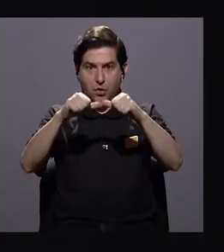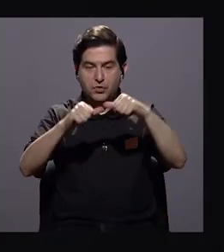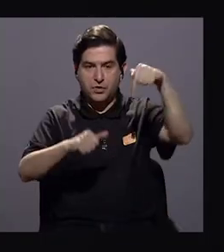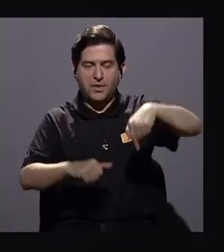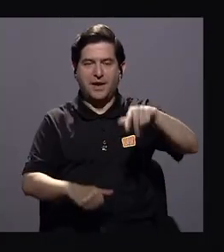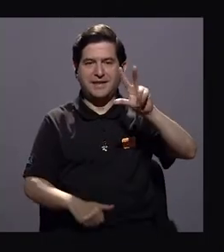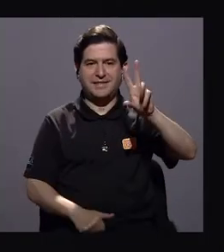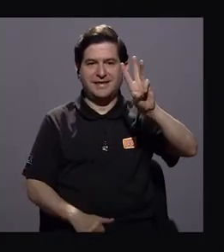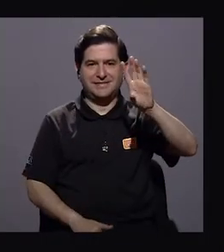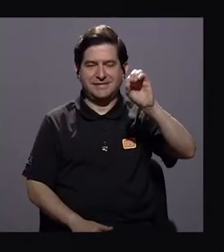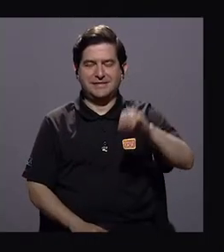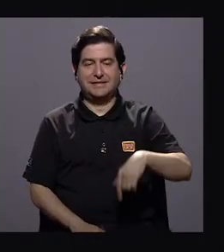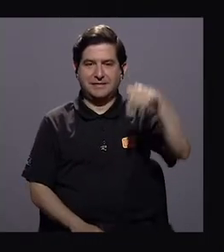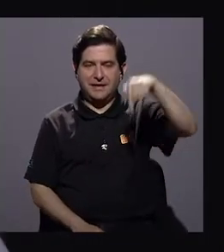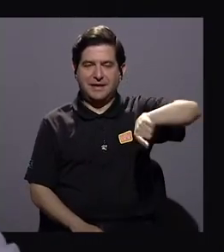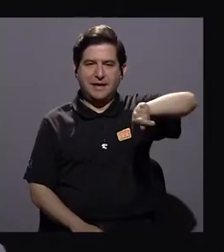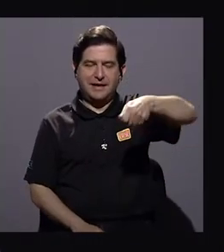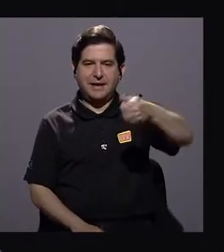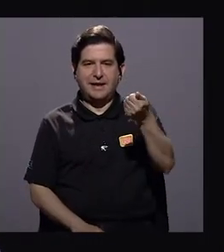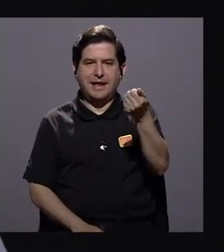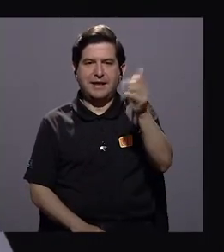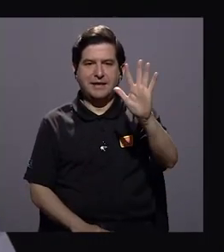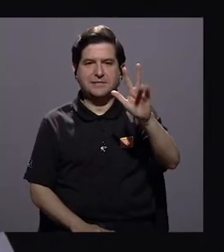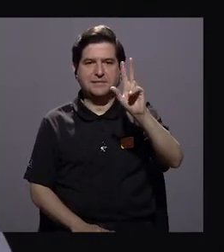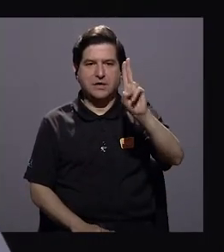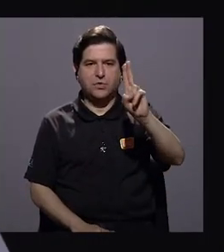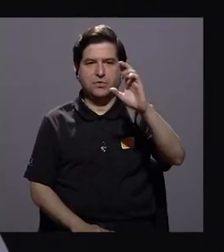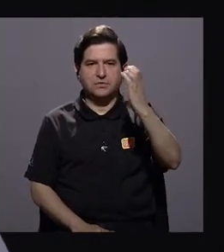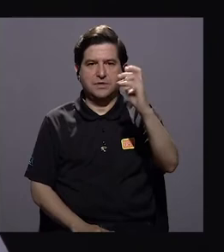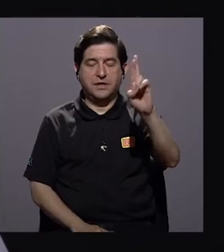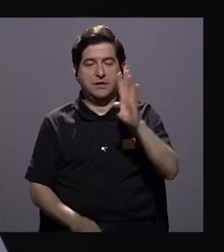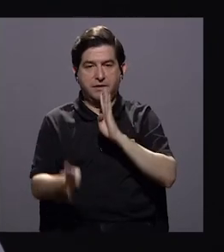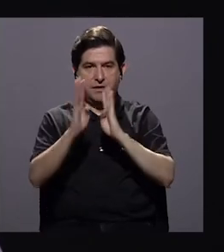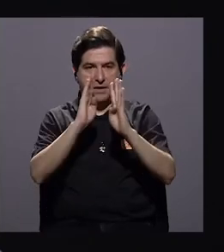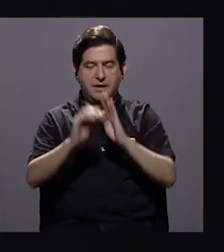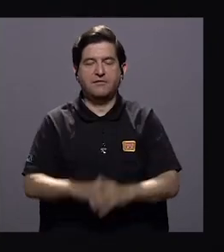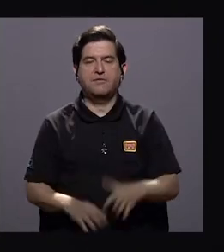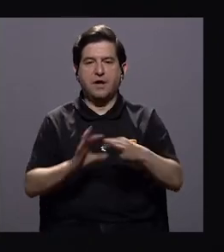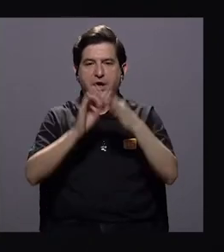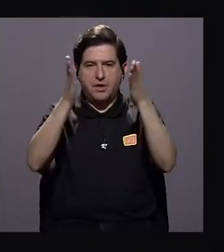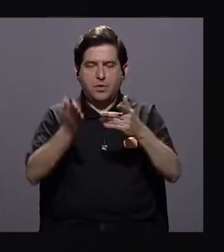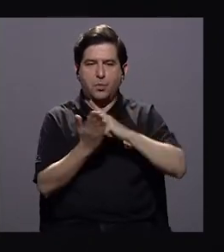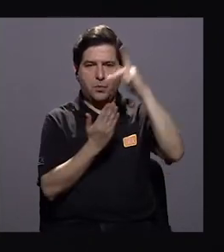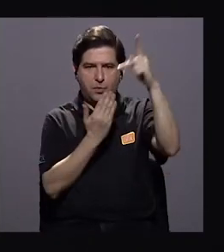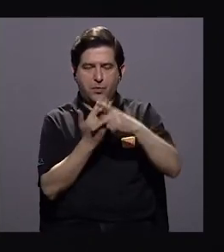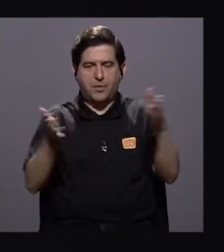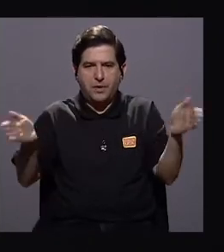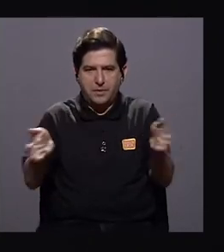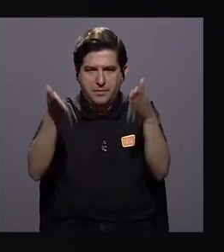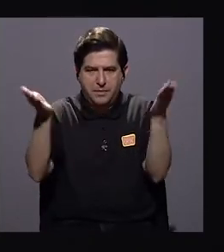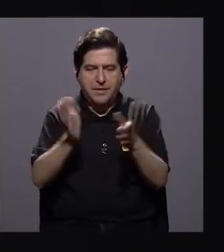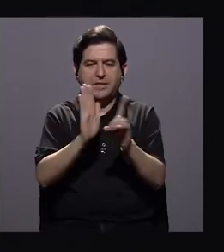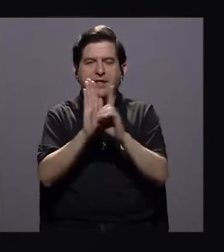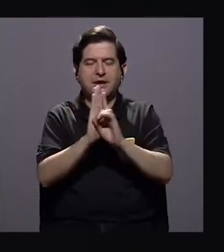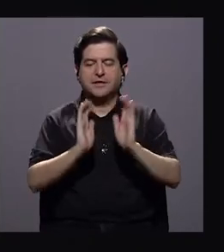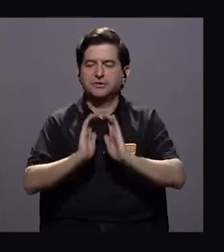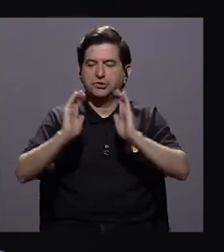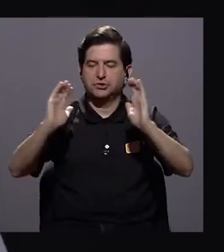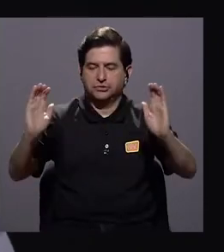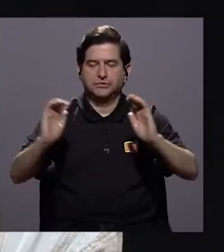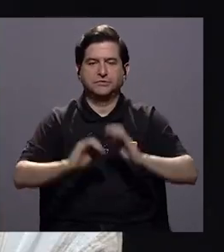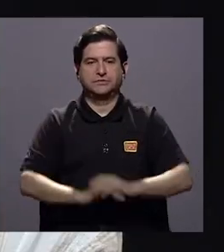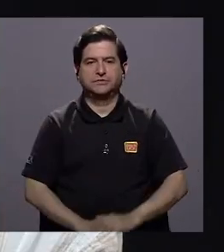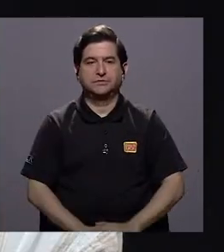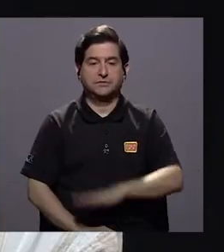Regresamos. Estamos en 360 acá en el Canal 15 Universidad de Costa Rica. Estoy conversando con el coordinador del programa de promoción de los derechos de la